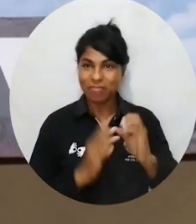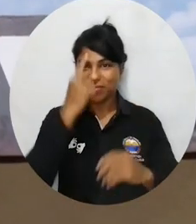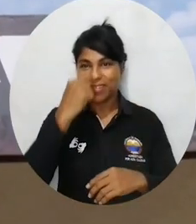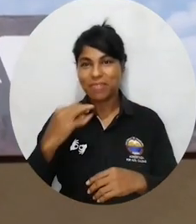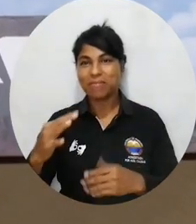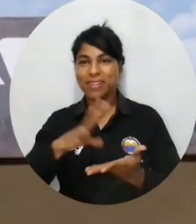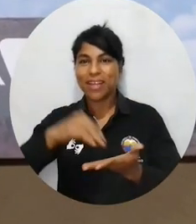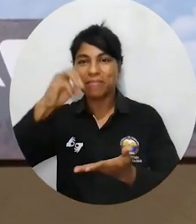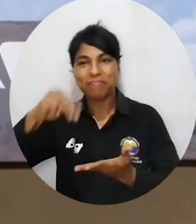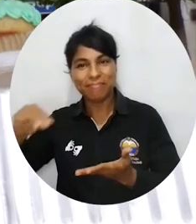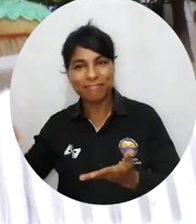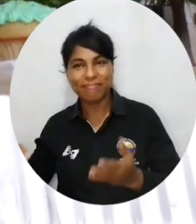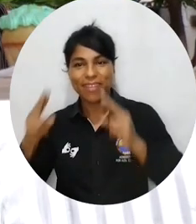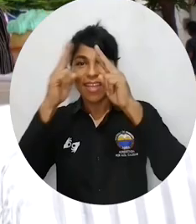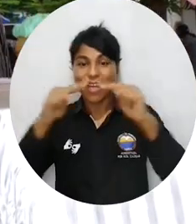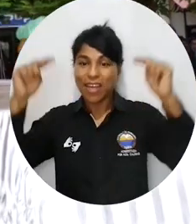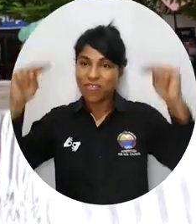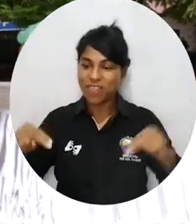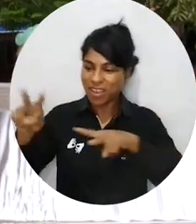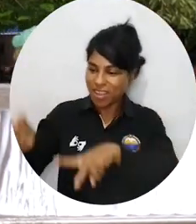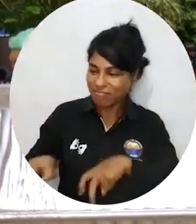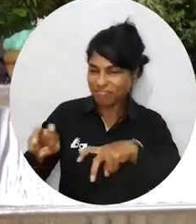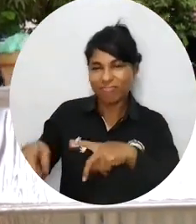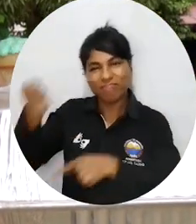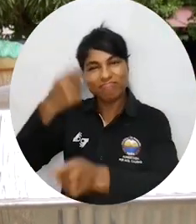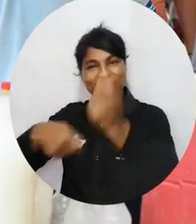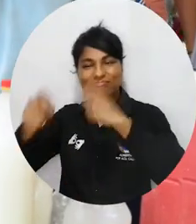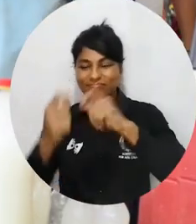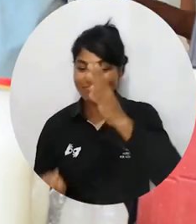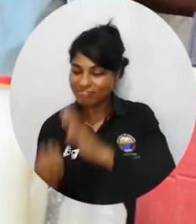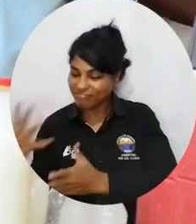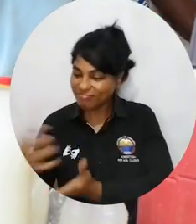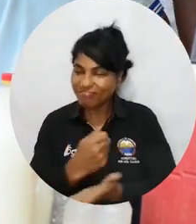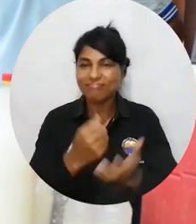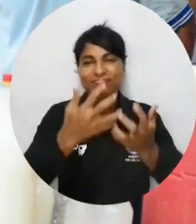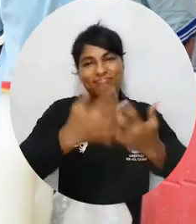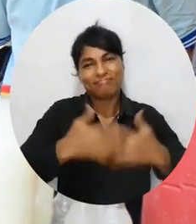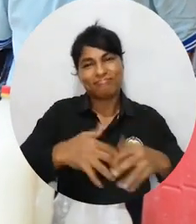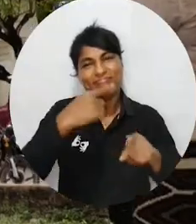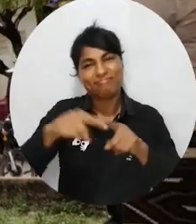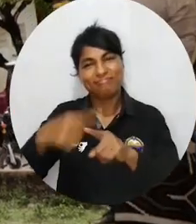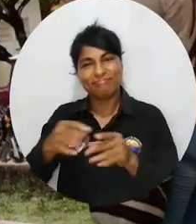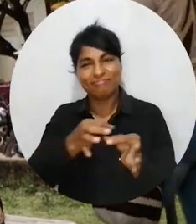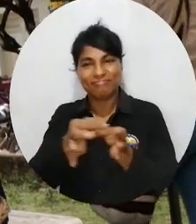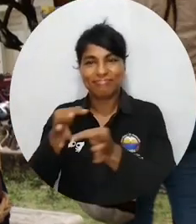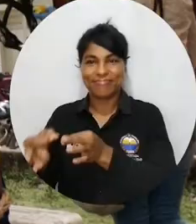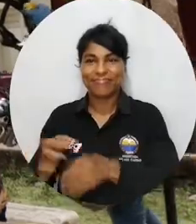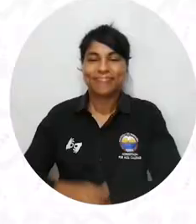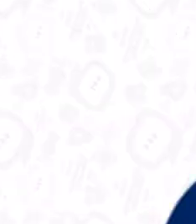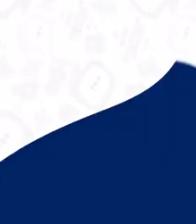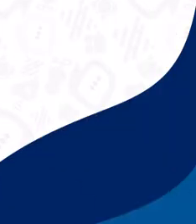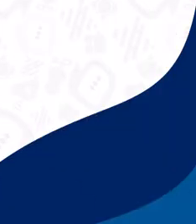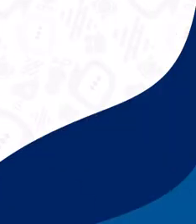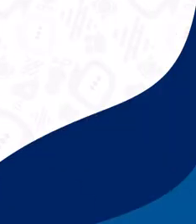Santa Marta para el Magdalena, con las ferias agrícolas que buscan promocionar los alimentos cultivados y productos elaborados en diferentes municipios.